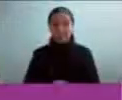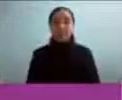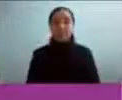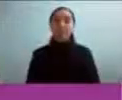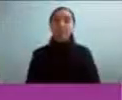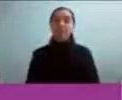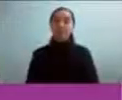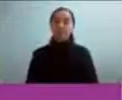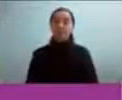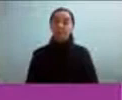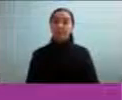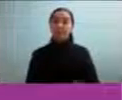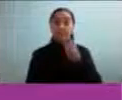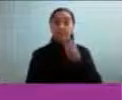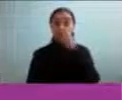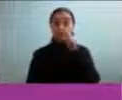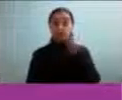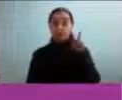¿Se ve bien?